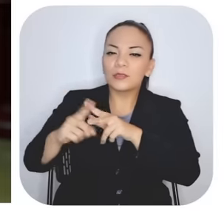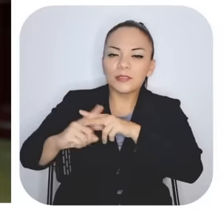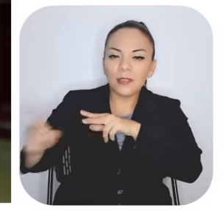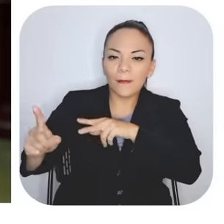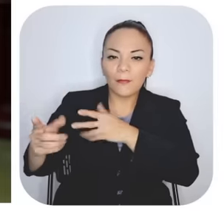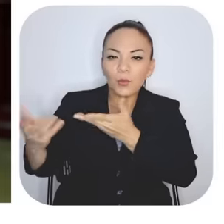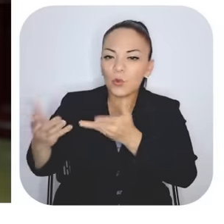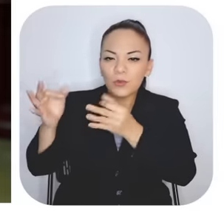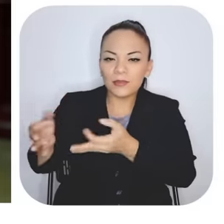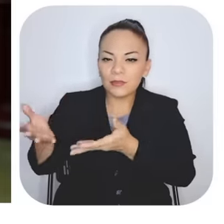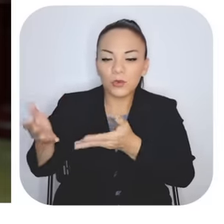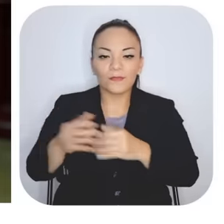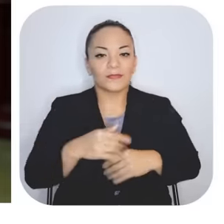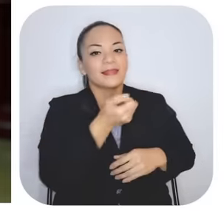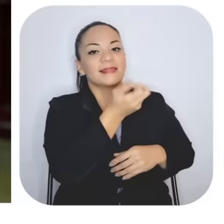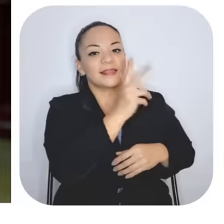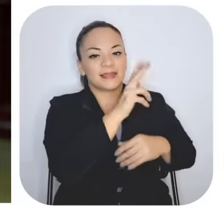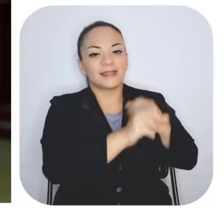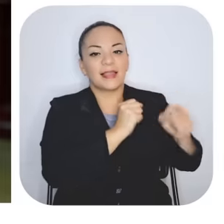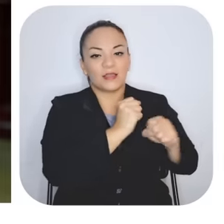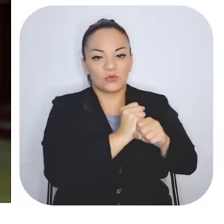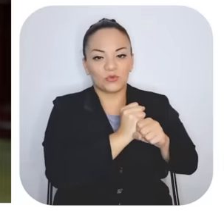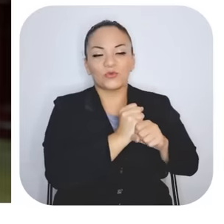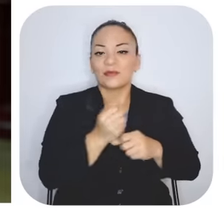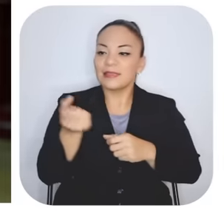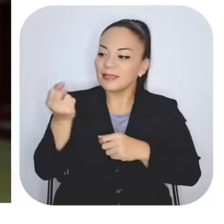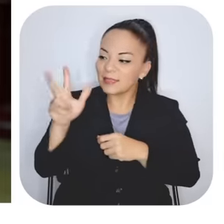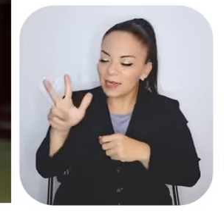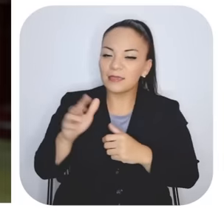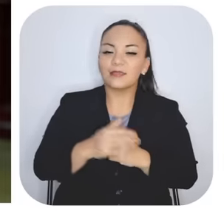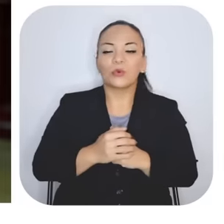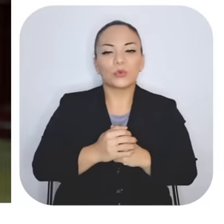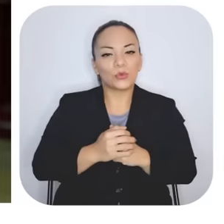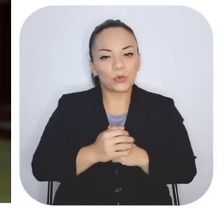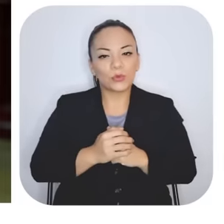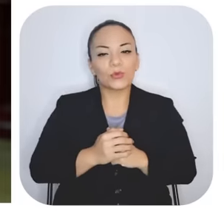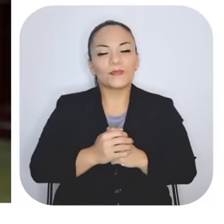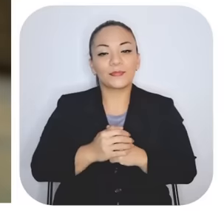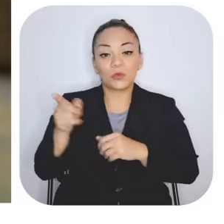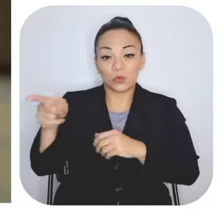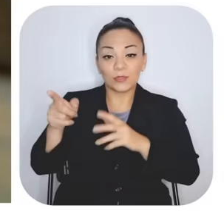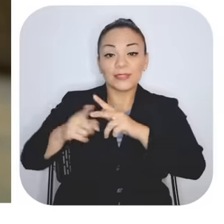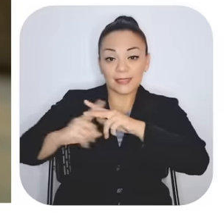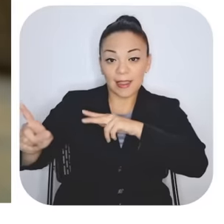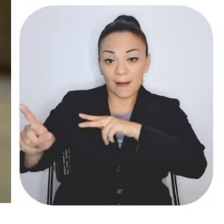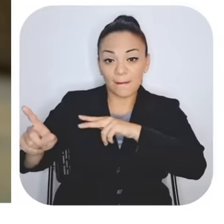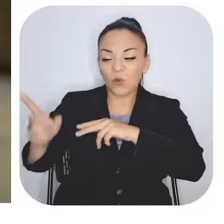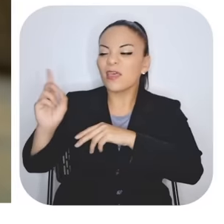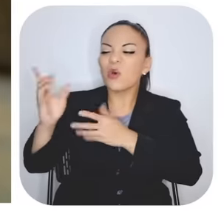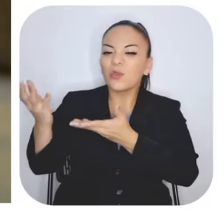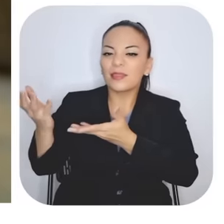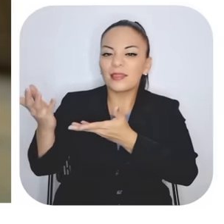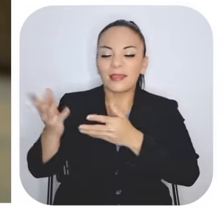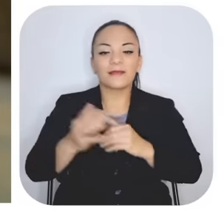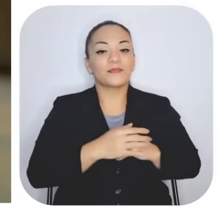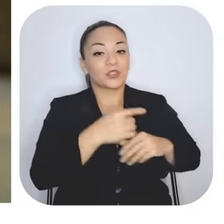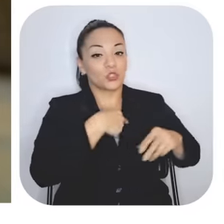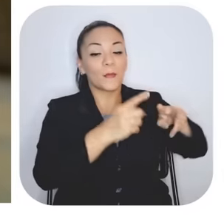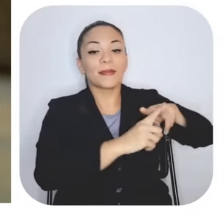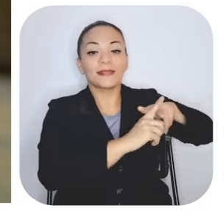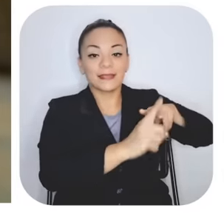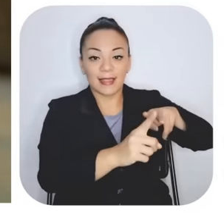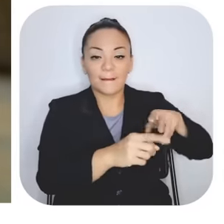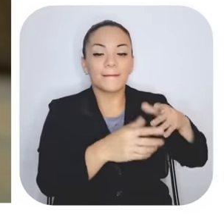tomó esa decisión? Trece. Trece años. Trece años. ¿Se escapó? ¿Se escapó de dónde? De,